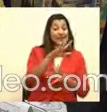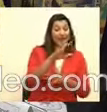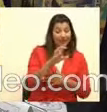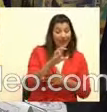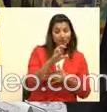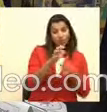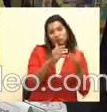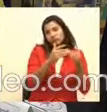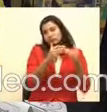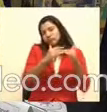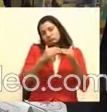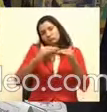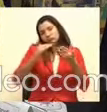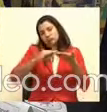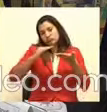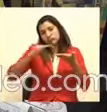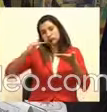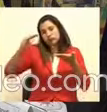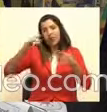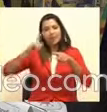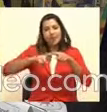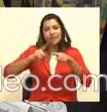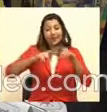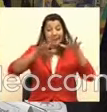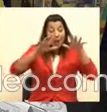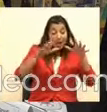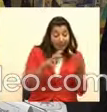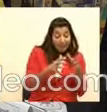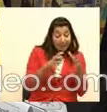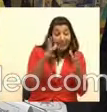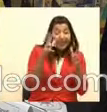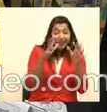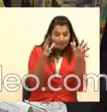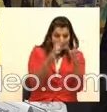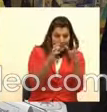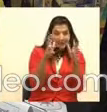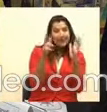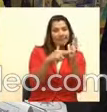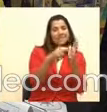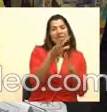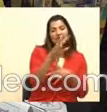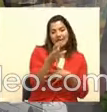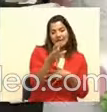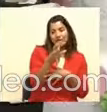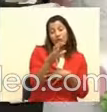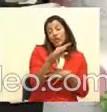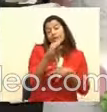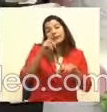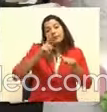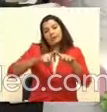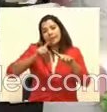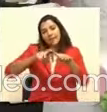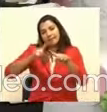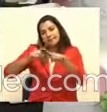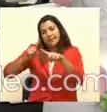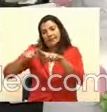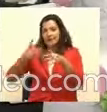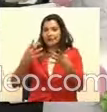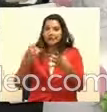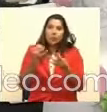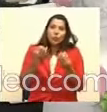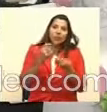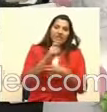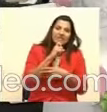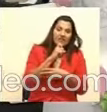ahí dependiendo de las pequeñitas, 3,500 hasta, bueno, dependiendo de la dificultad, ¿verdad?